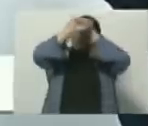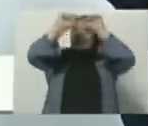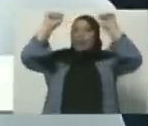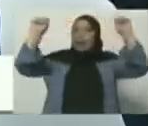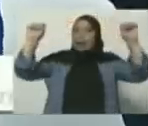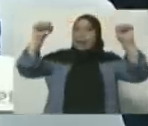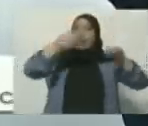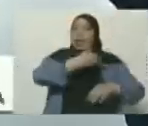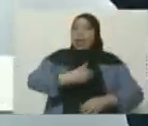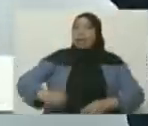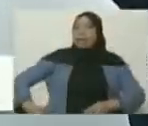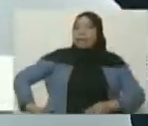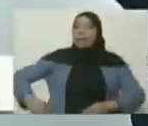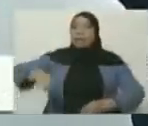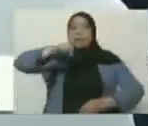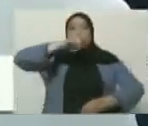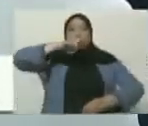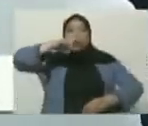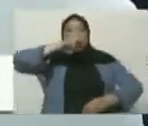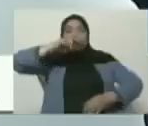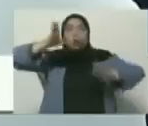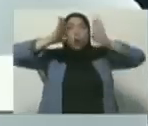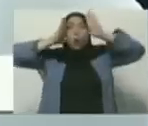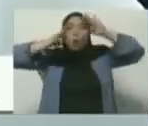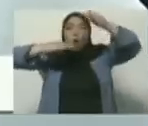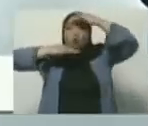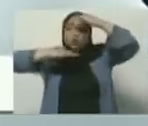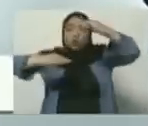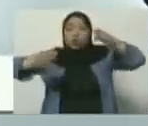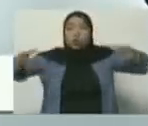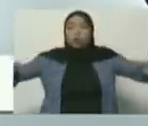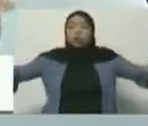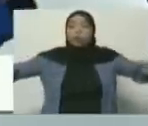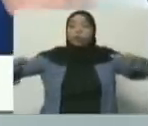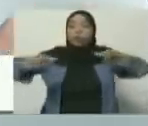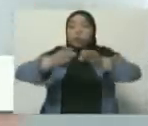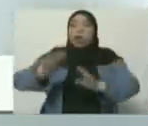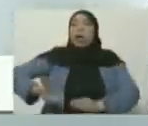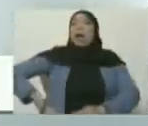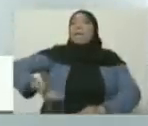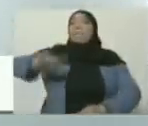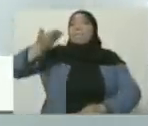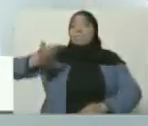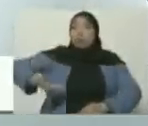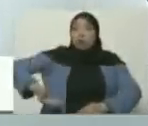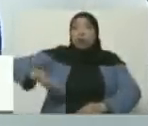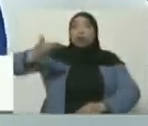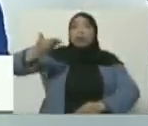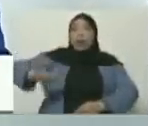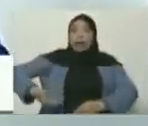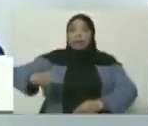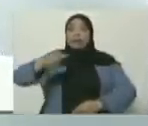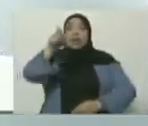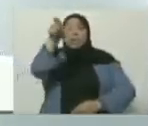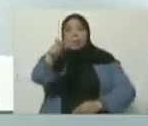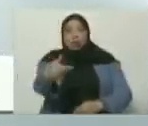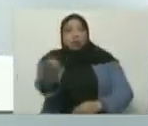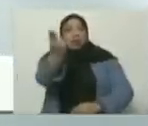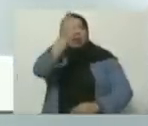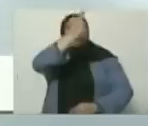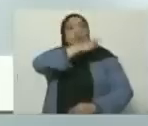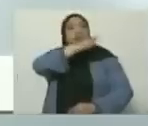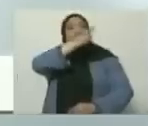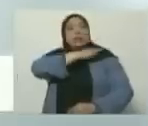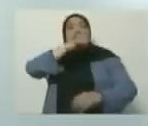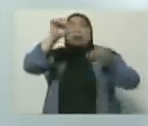Nicolás Maduro ha tenido una reunión muy importante con todas las autoridades, la más alta directiva del